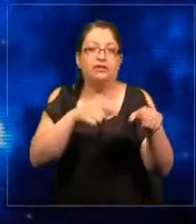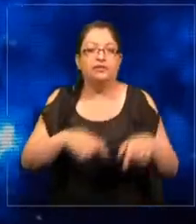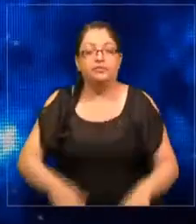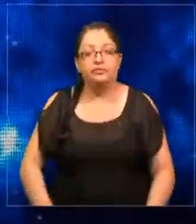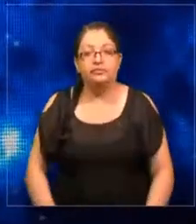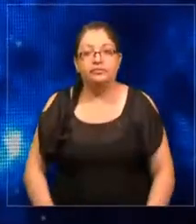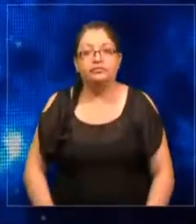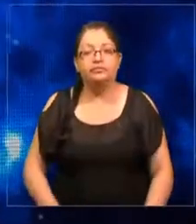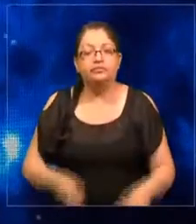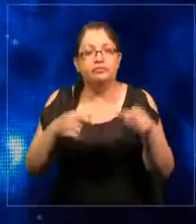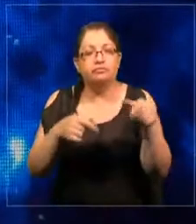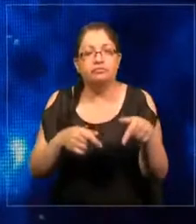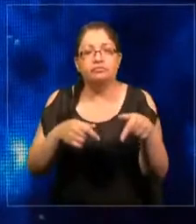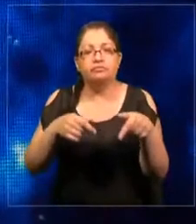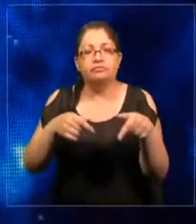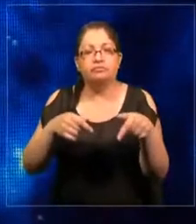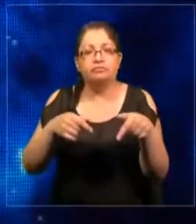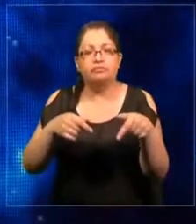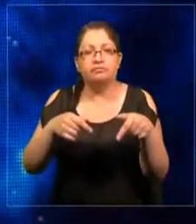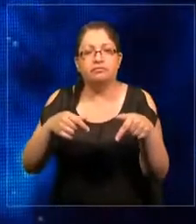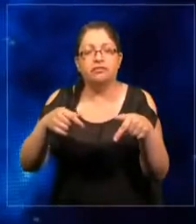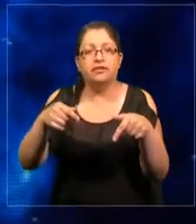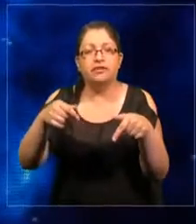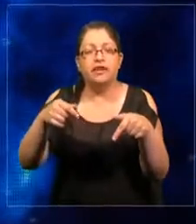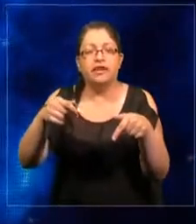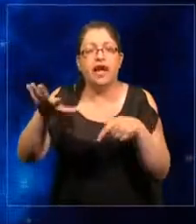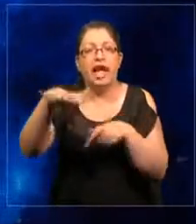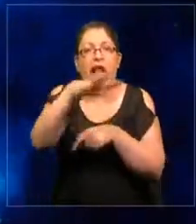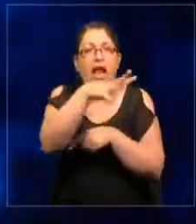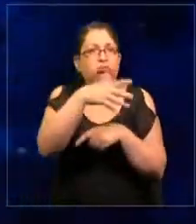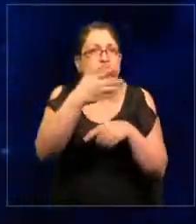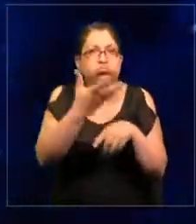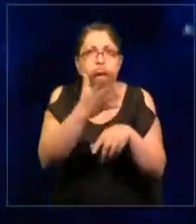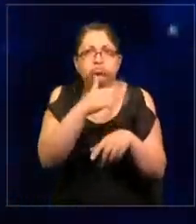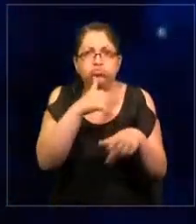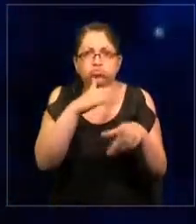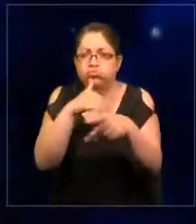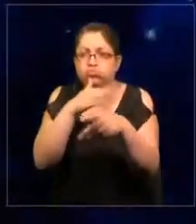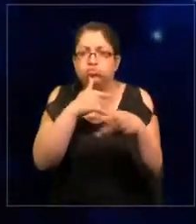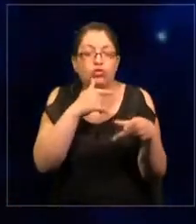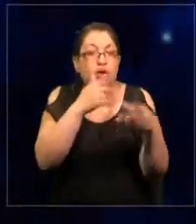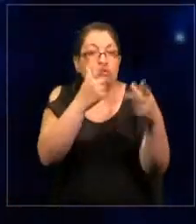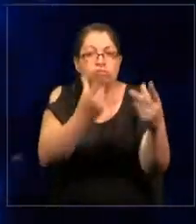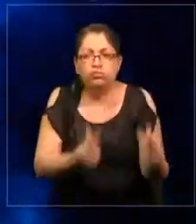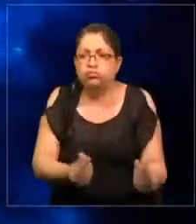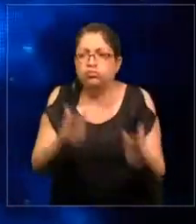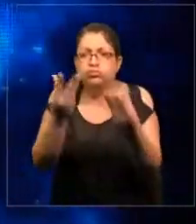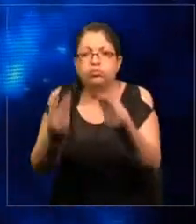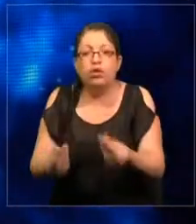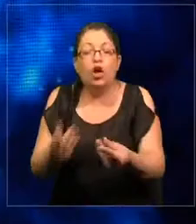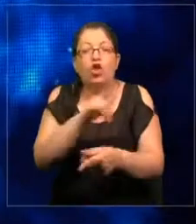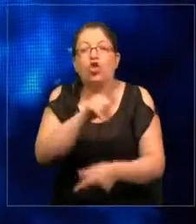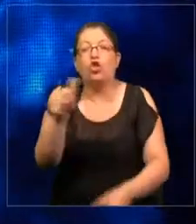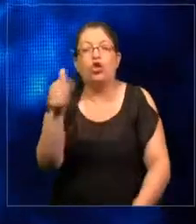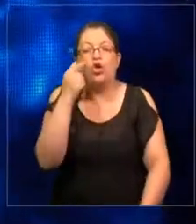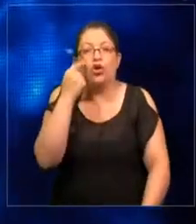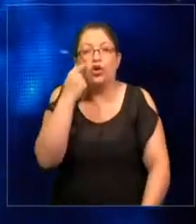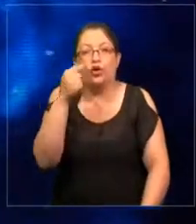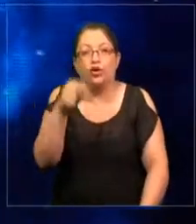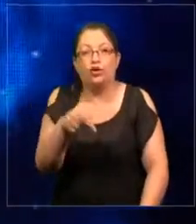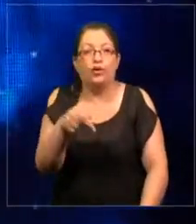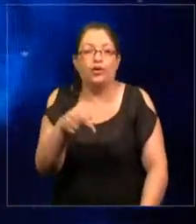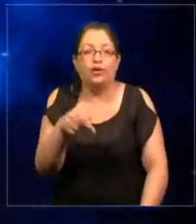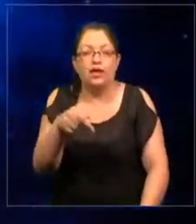La escasez del agua es algo que todos conocemos. Y desde el inicio